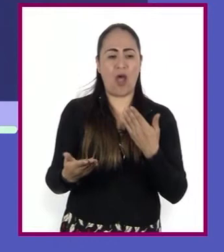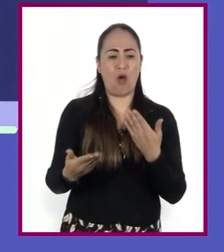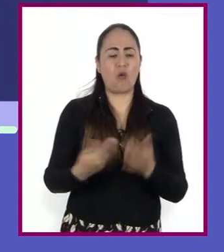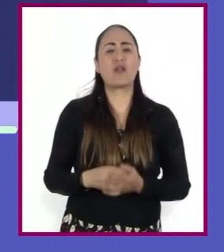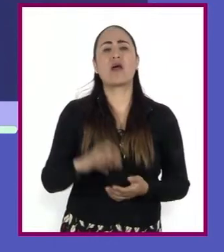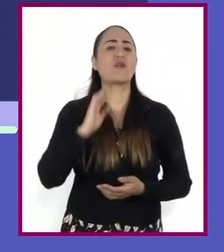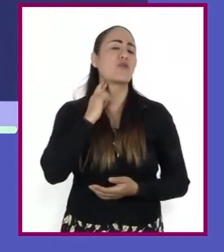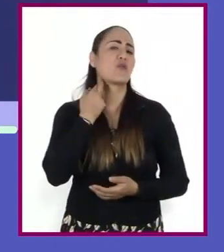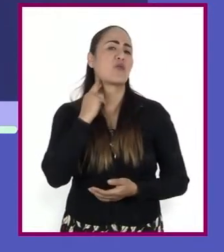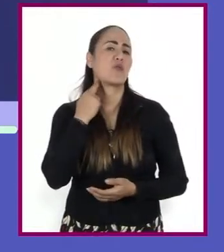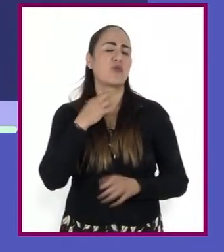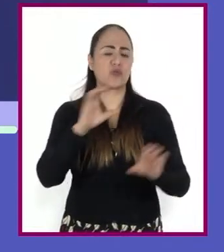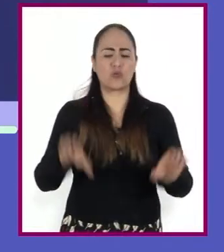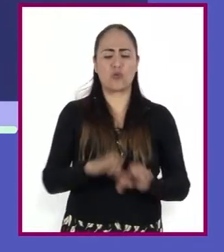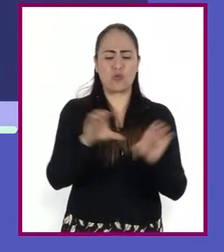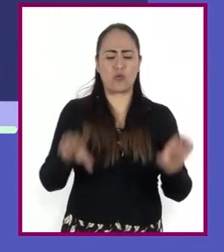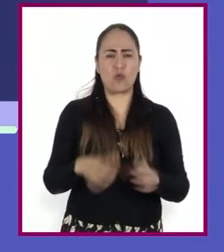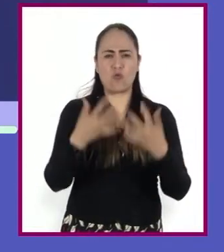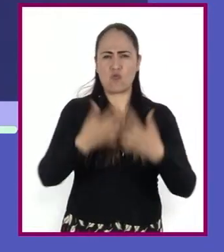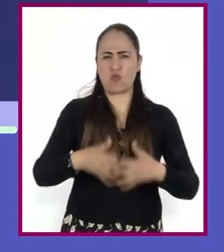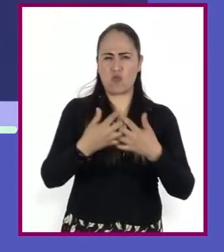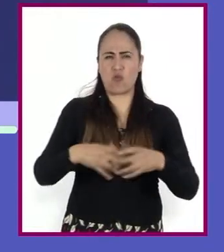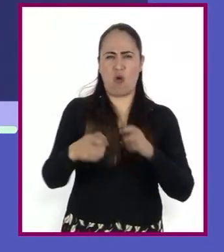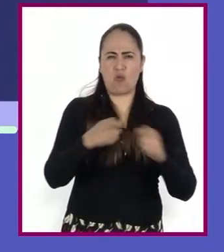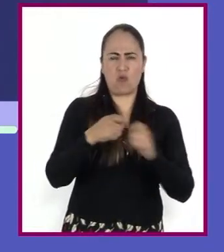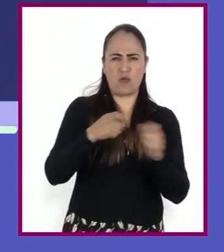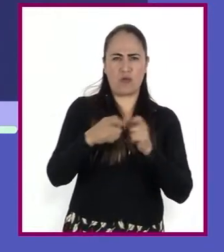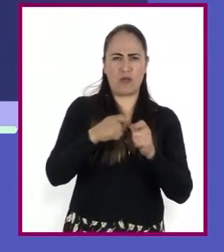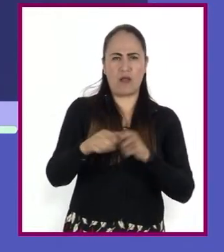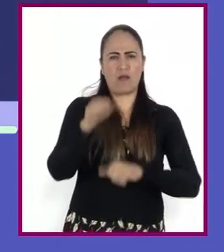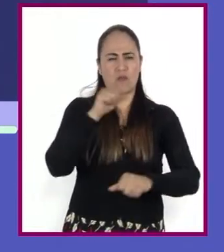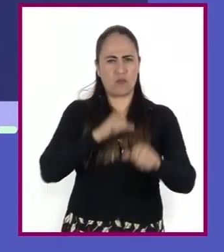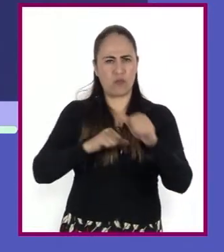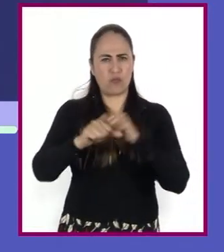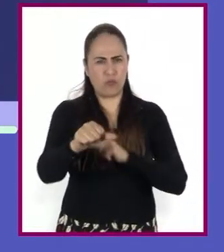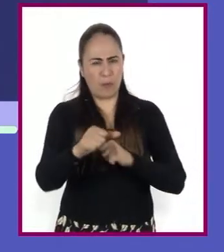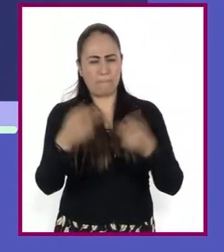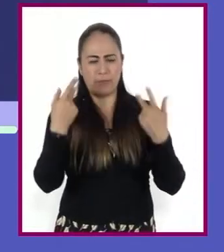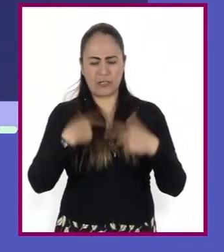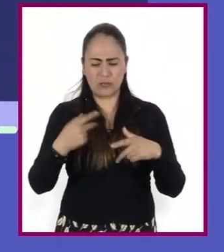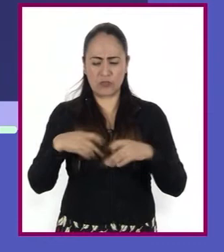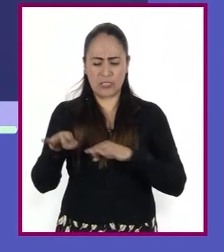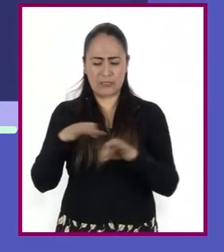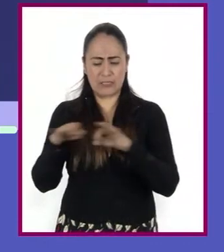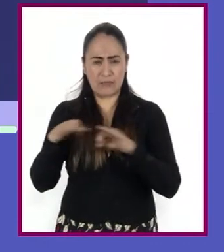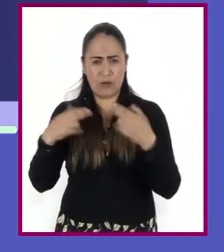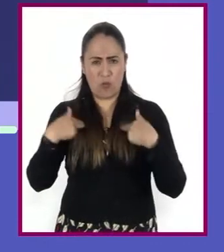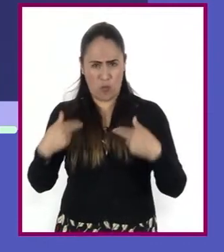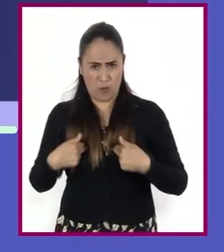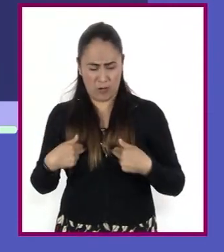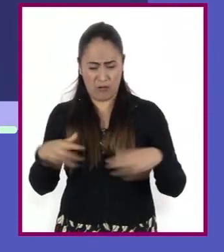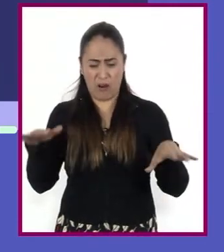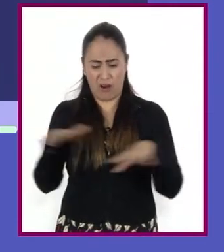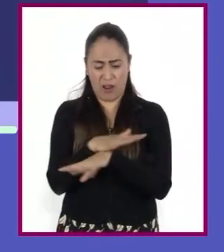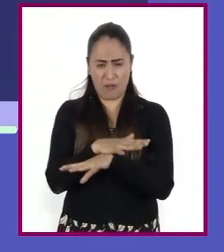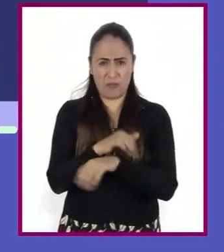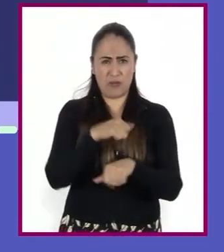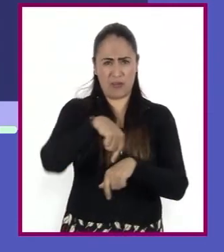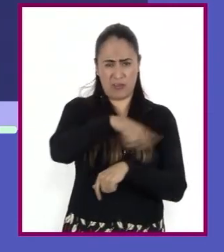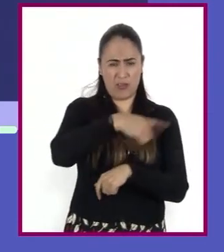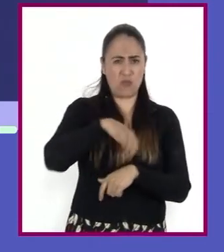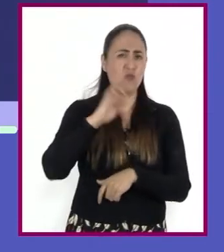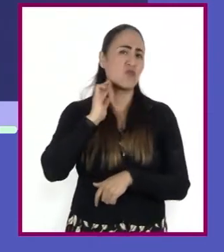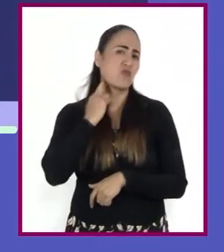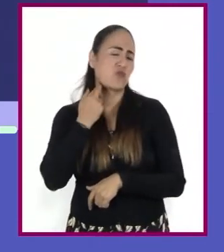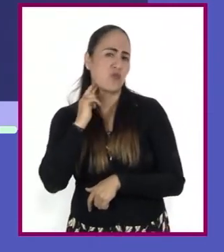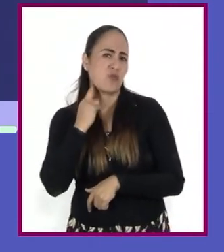por computadoras, se usan más comúnmente como un reemplazo de los trabajadores humanos en las fábricas. Llevan a cabo tareas